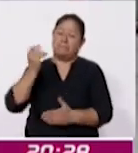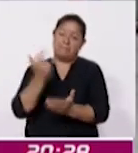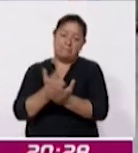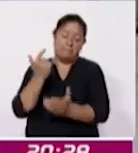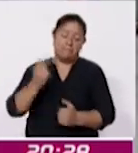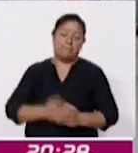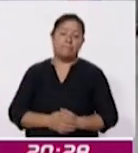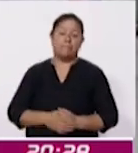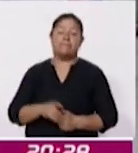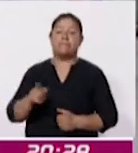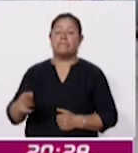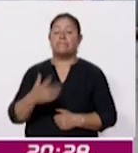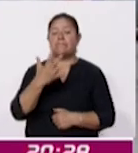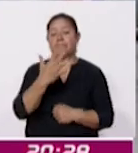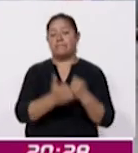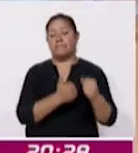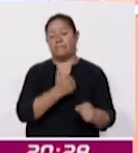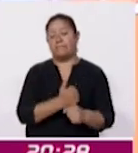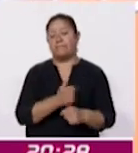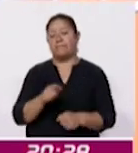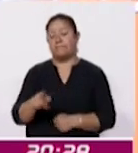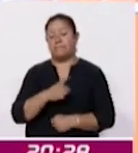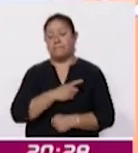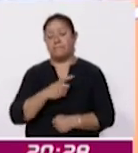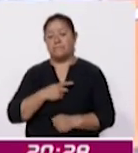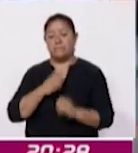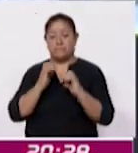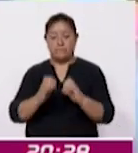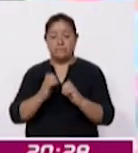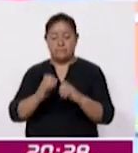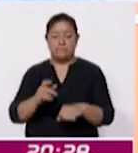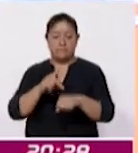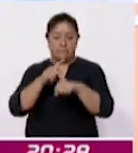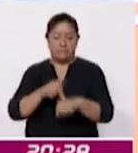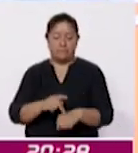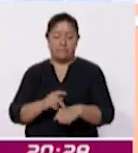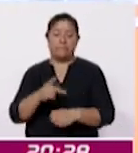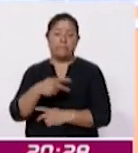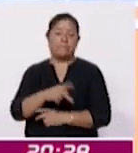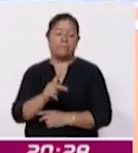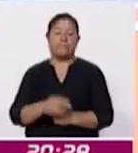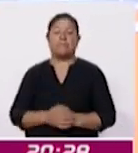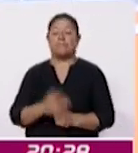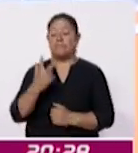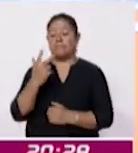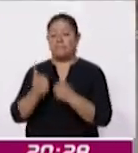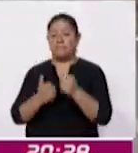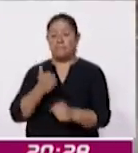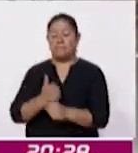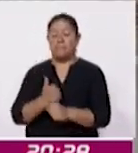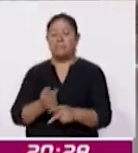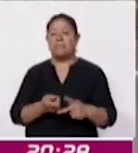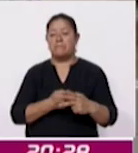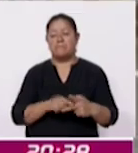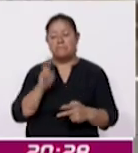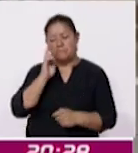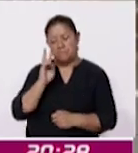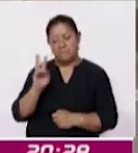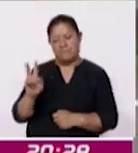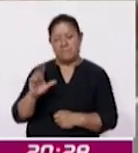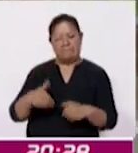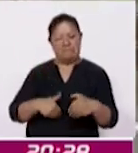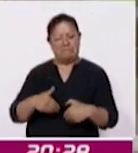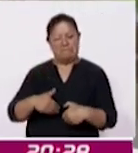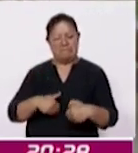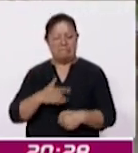Destacó que a partir de los cinco años se debe cuidar el peso que cargan. Sin embargo, a los ocho años se empieza a notar las molestias desde